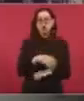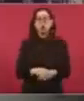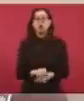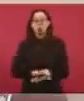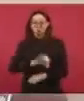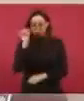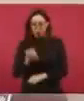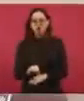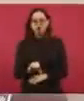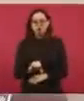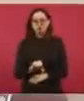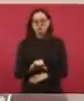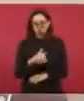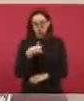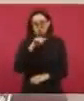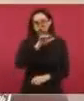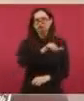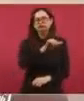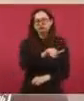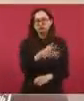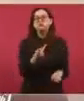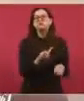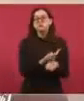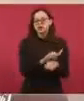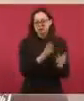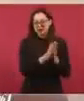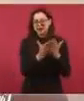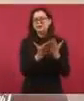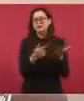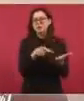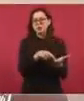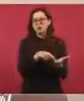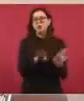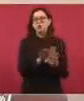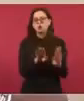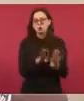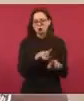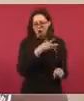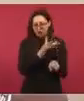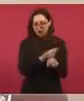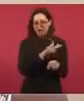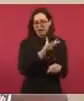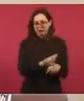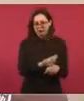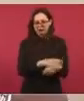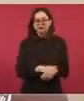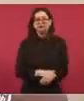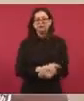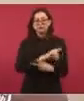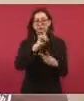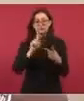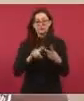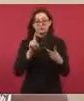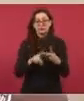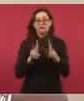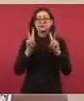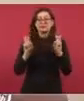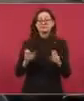Y acerca de los baños